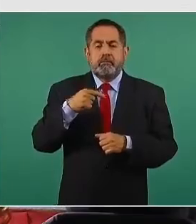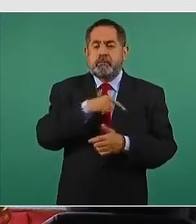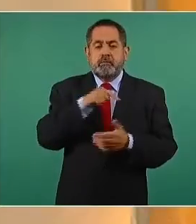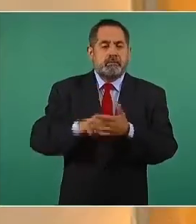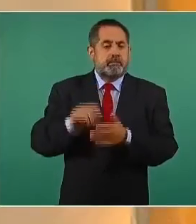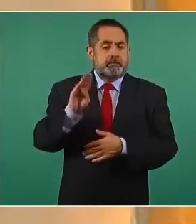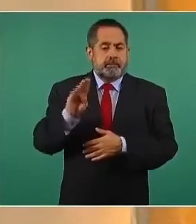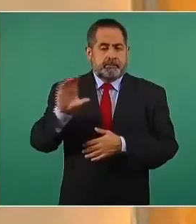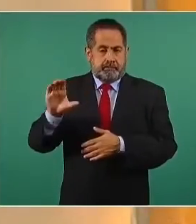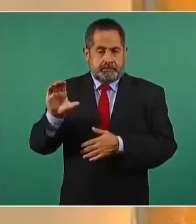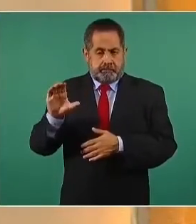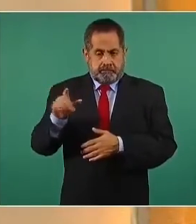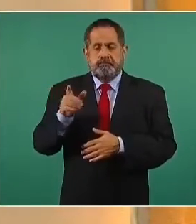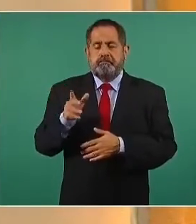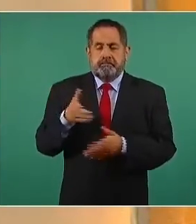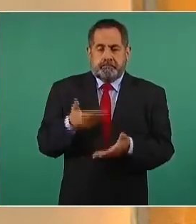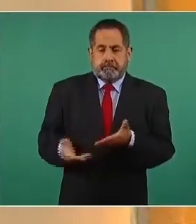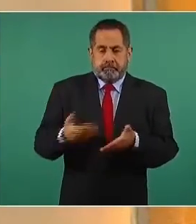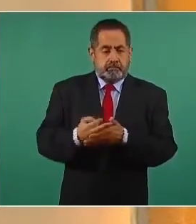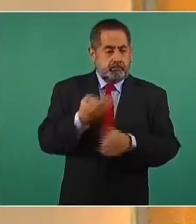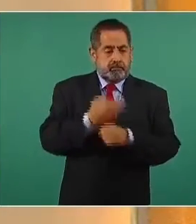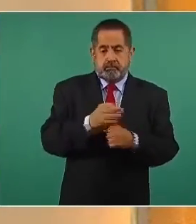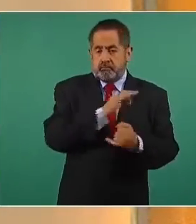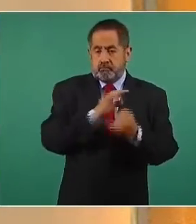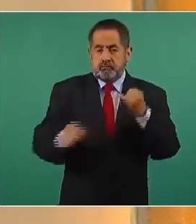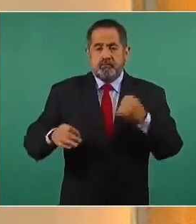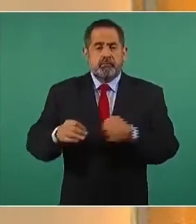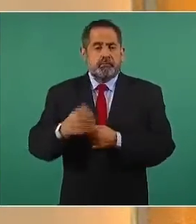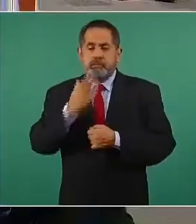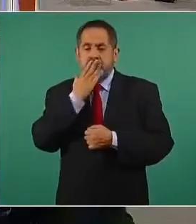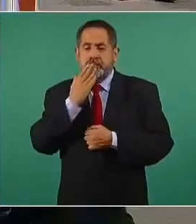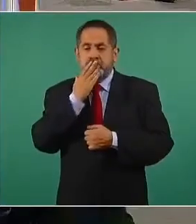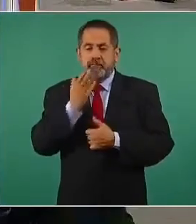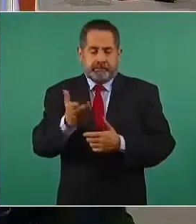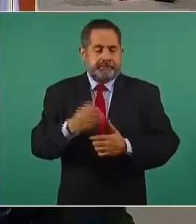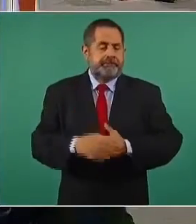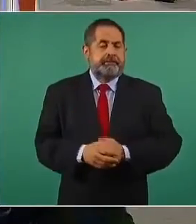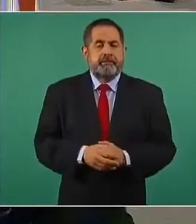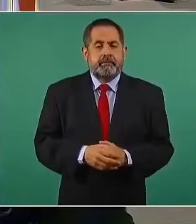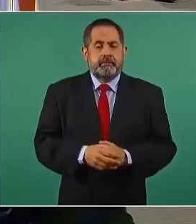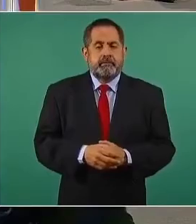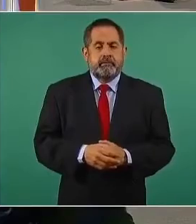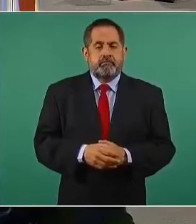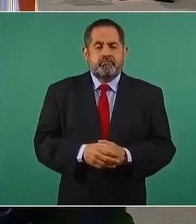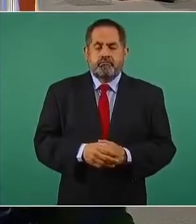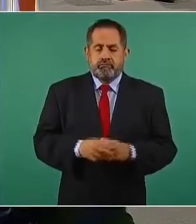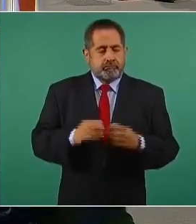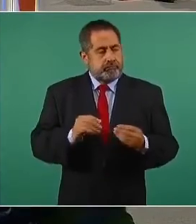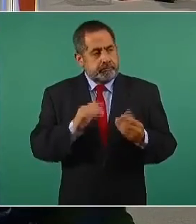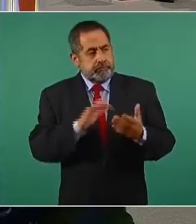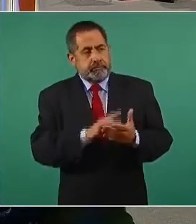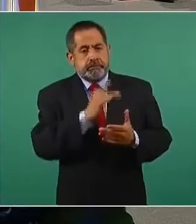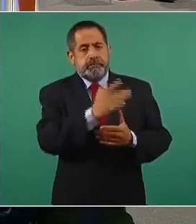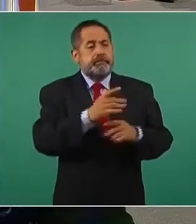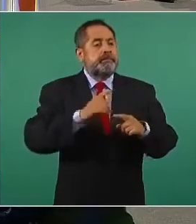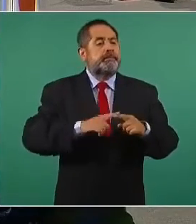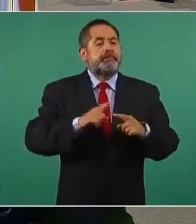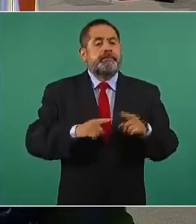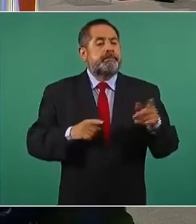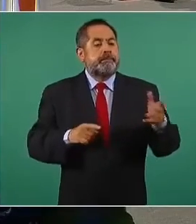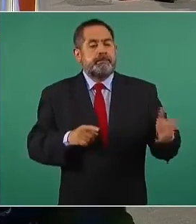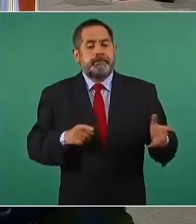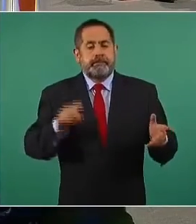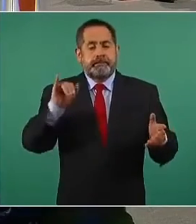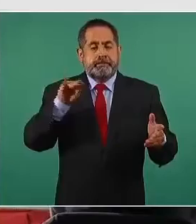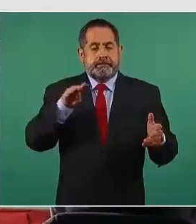y hoy terminamos en Sonora, como decíamos. Queremos agradecer mucho la colaboración del